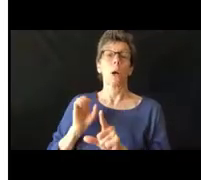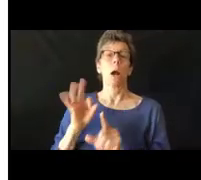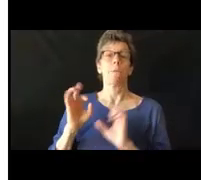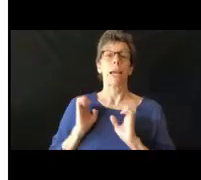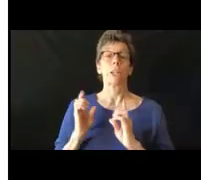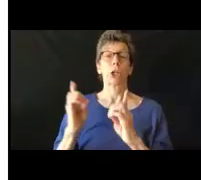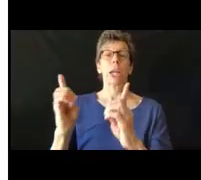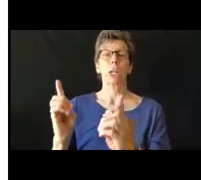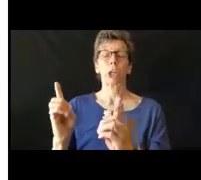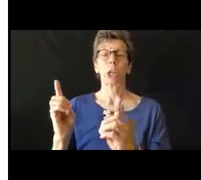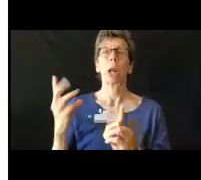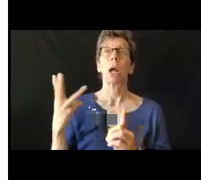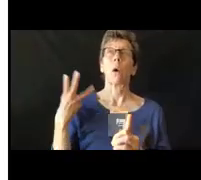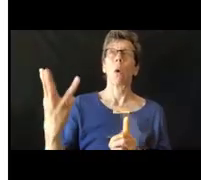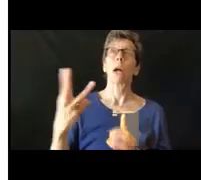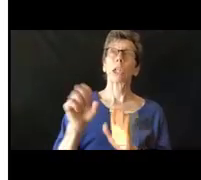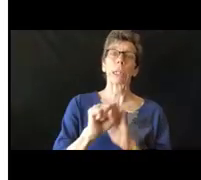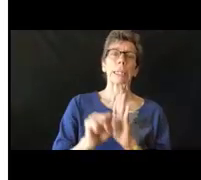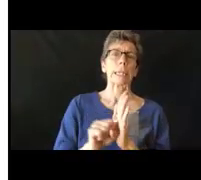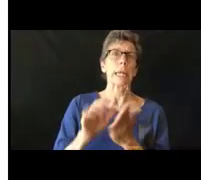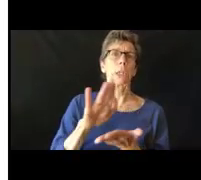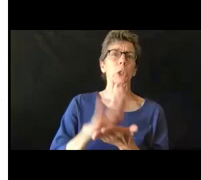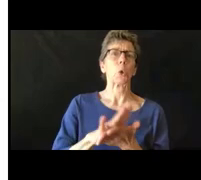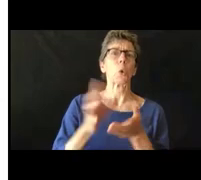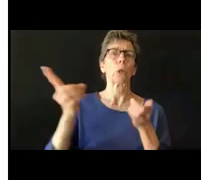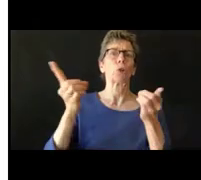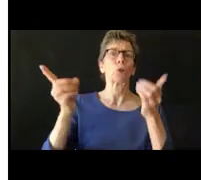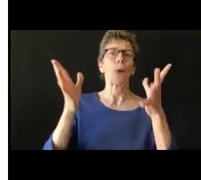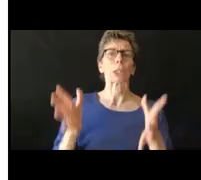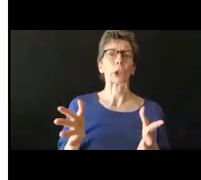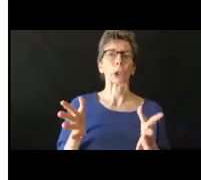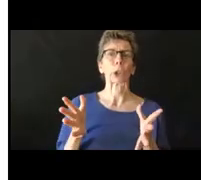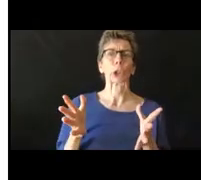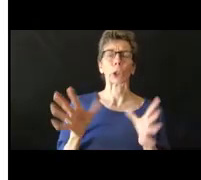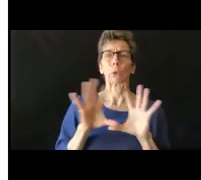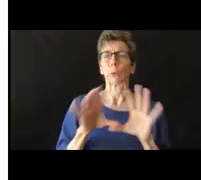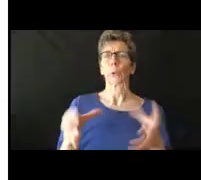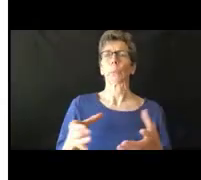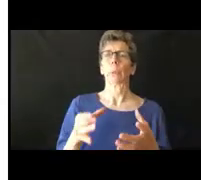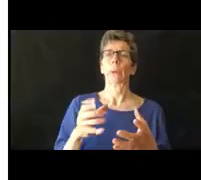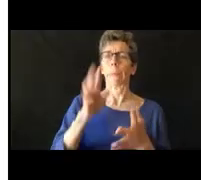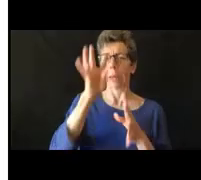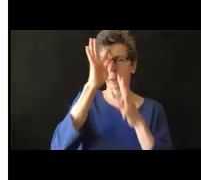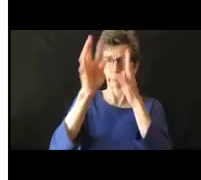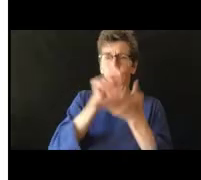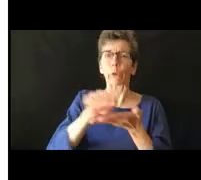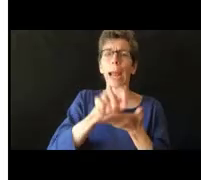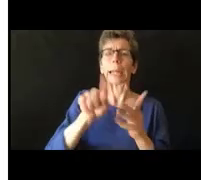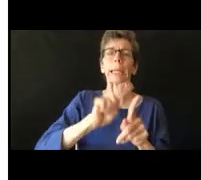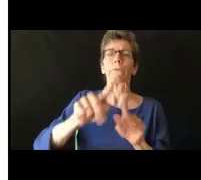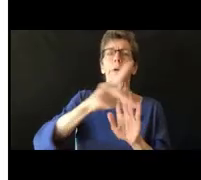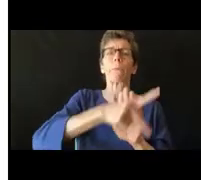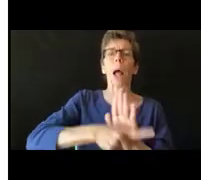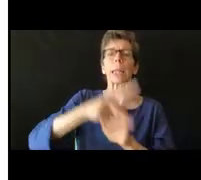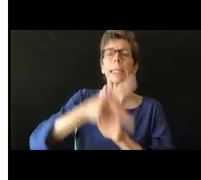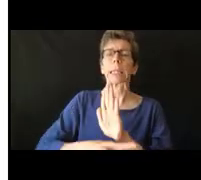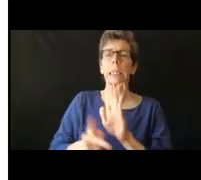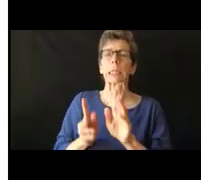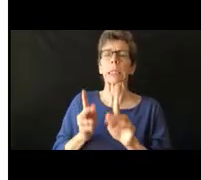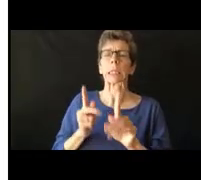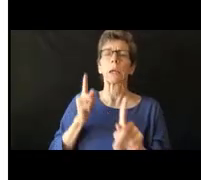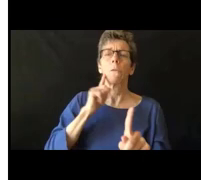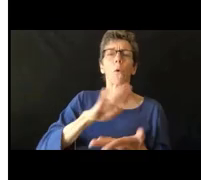la Asociación de Directores Estatales del Estado que crean políticas para todas las juntas escolares, patronatos